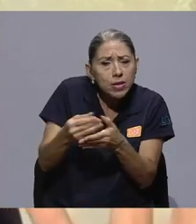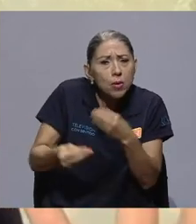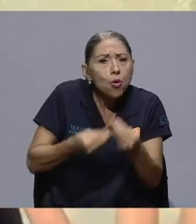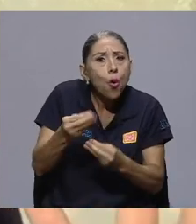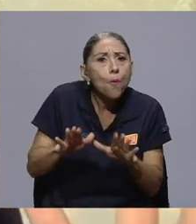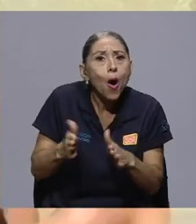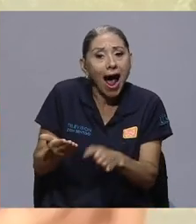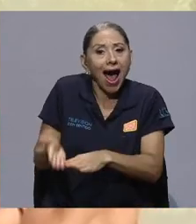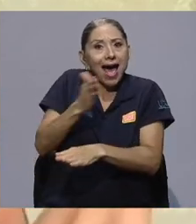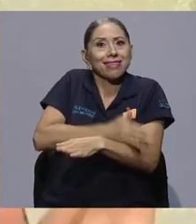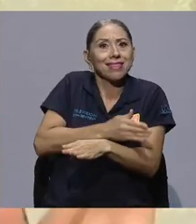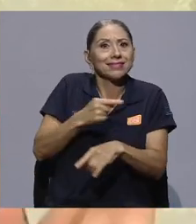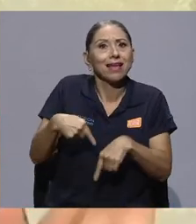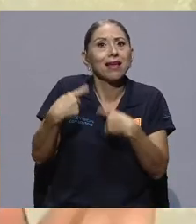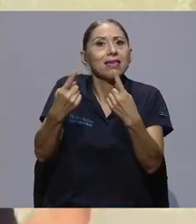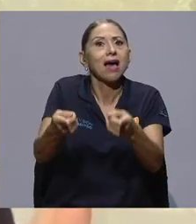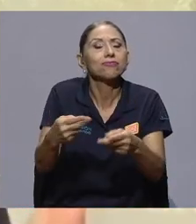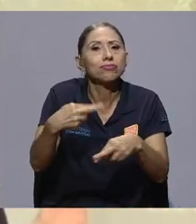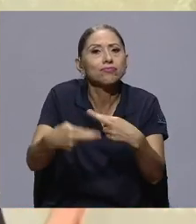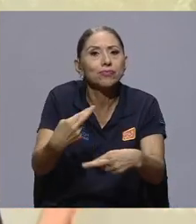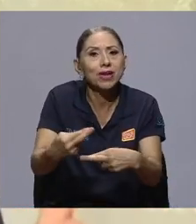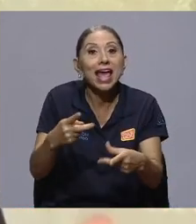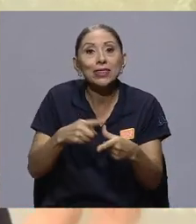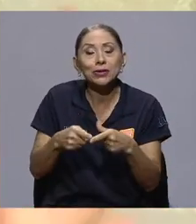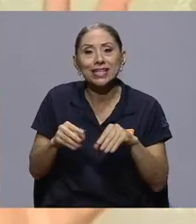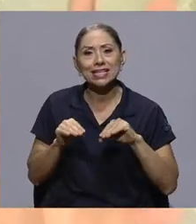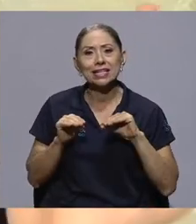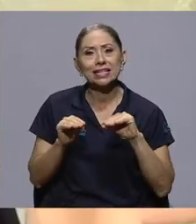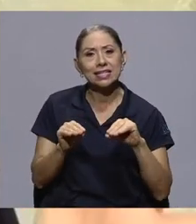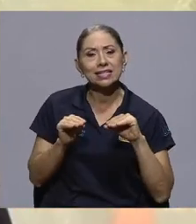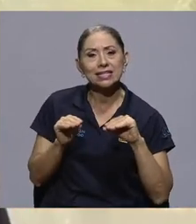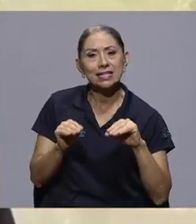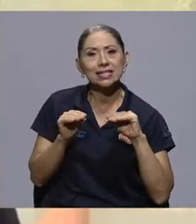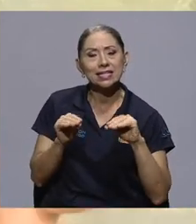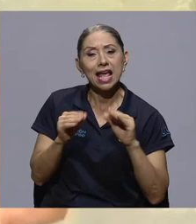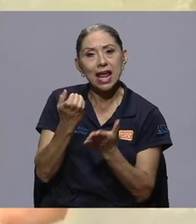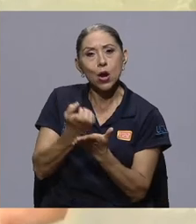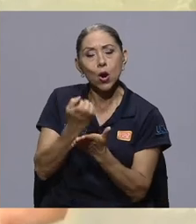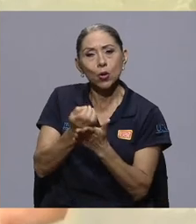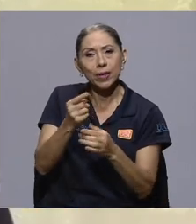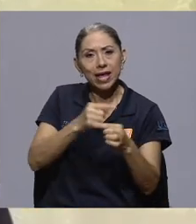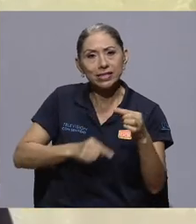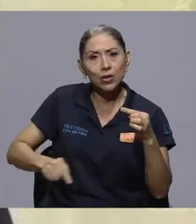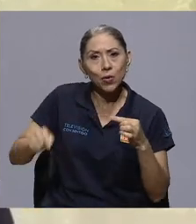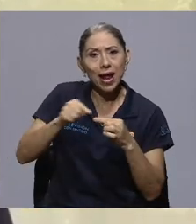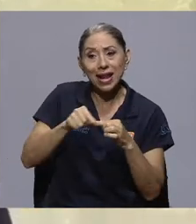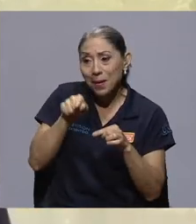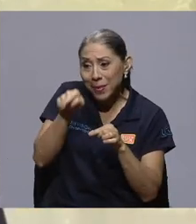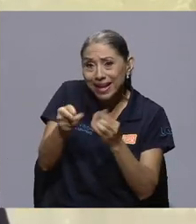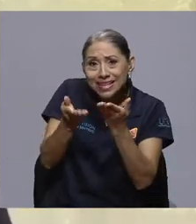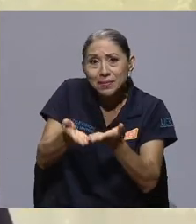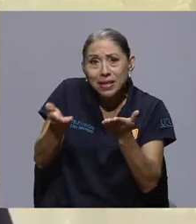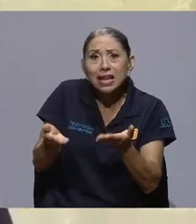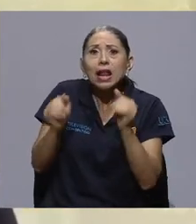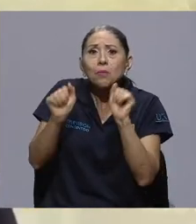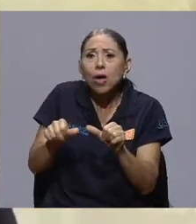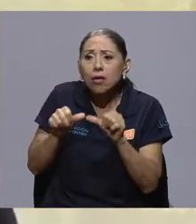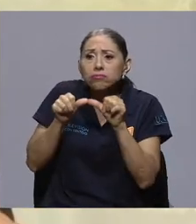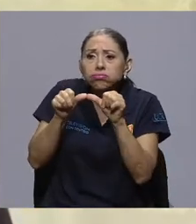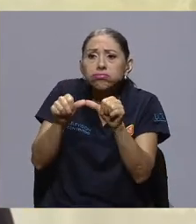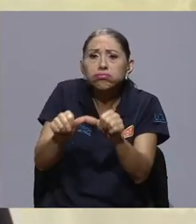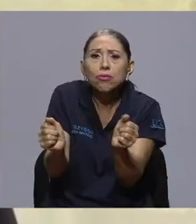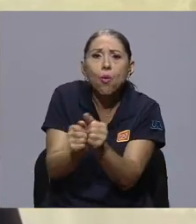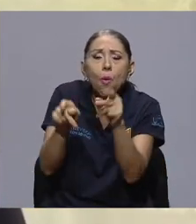educando a todos esos pasos de la economía circular para mantener ese material en su máximo valor por más tiempo, ese es el